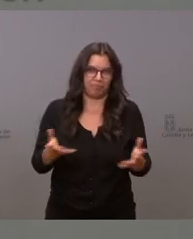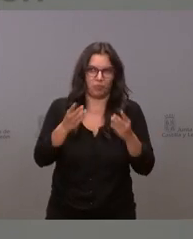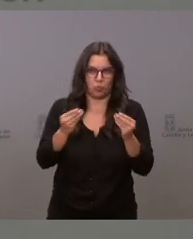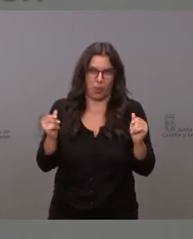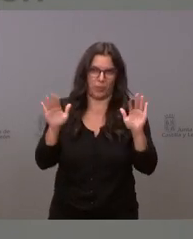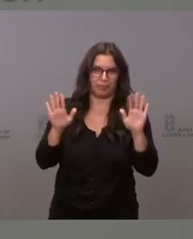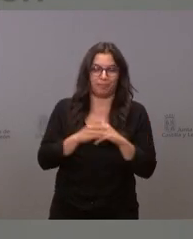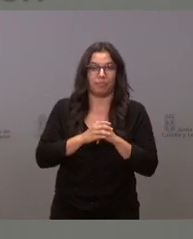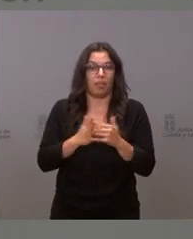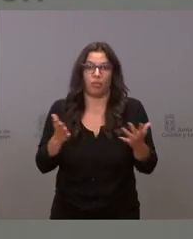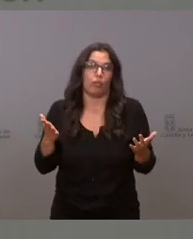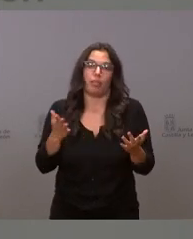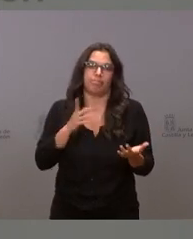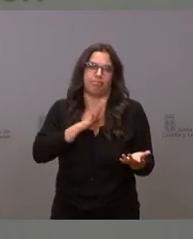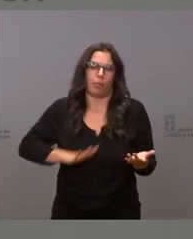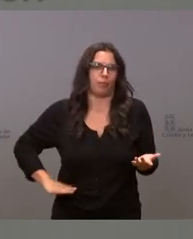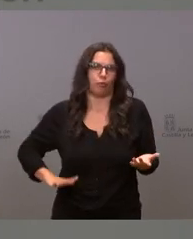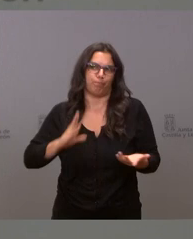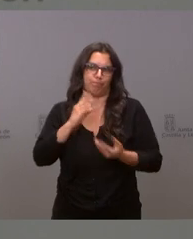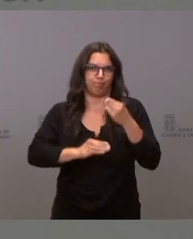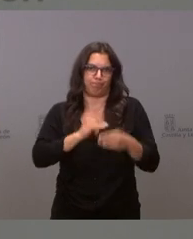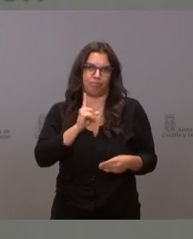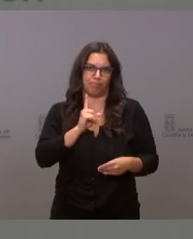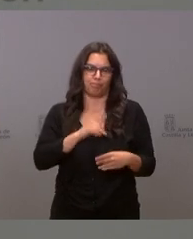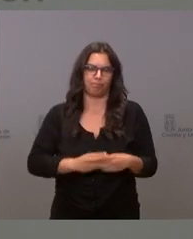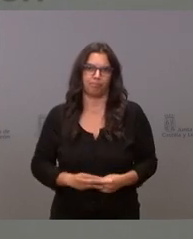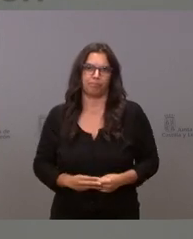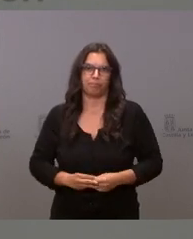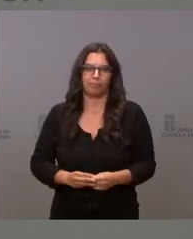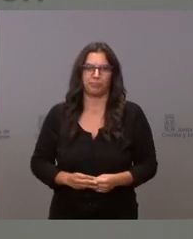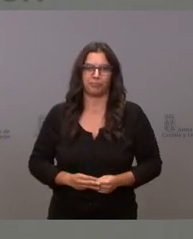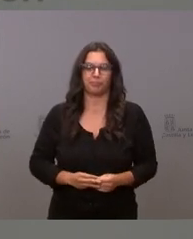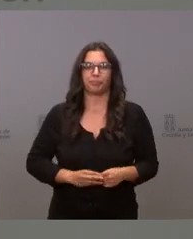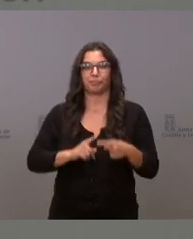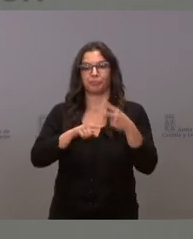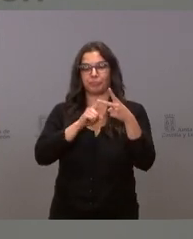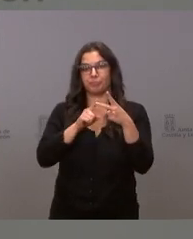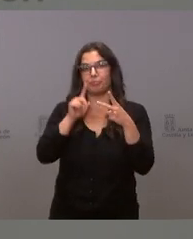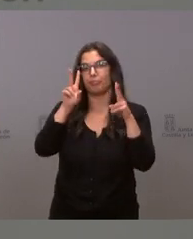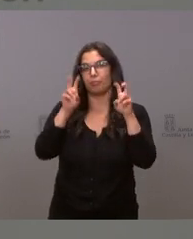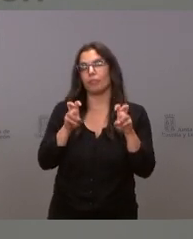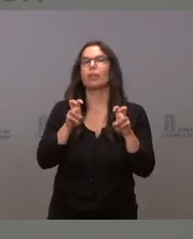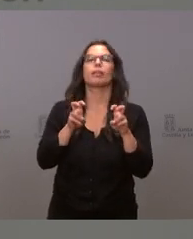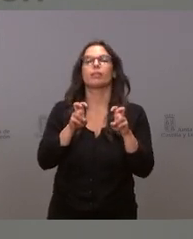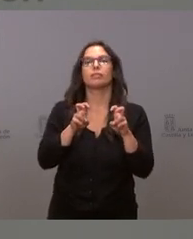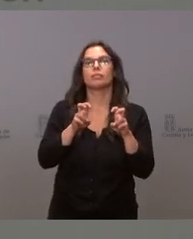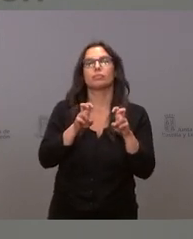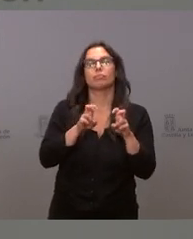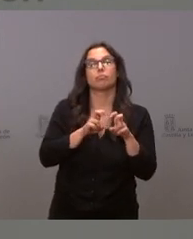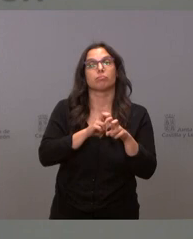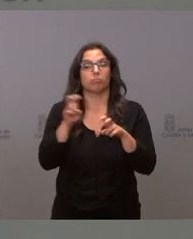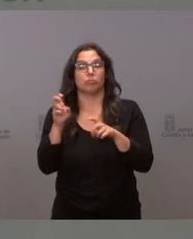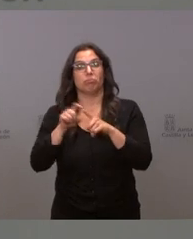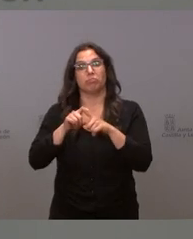suavemente por tanto esto de momento nosotros no nos lo planteamos sobre la utilización de otros dispositivos como